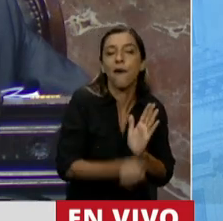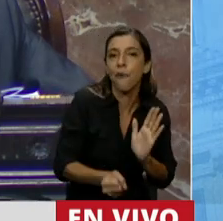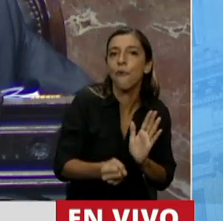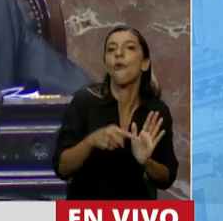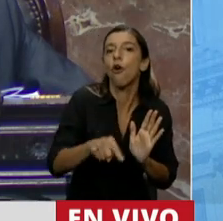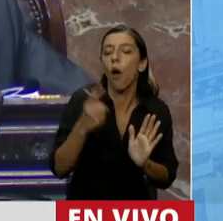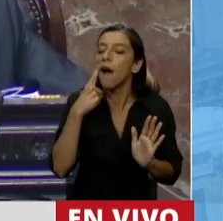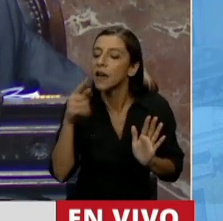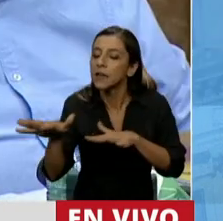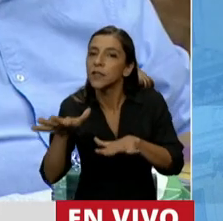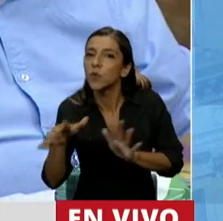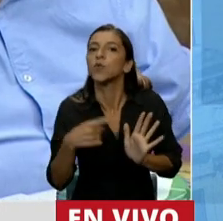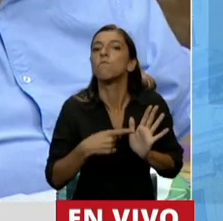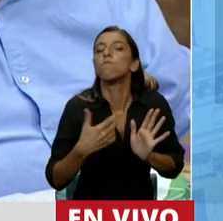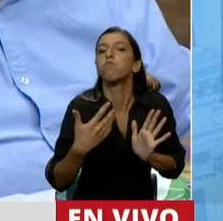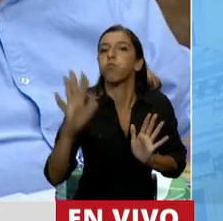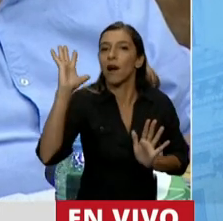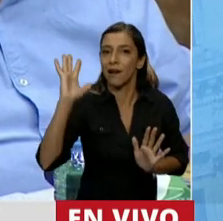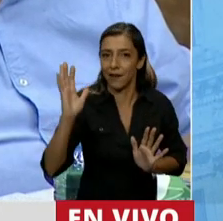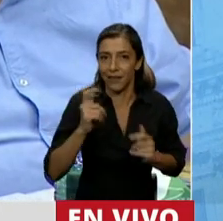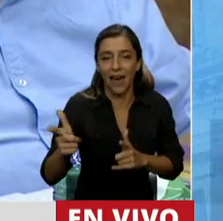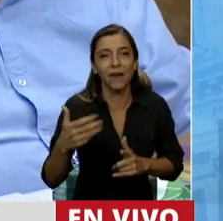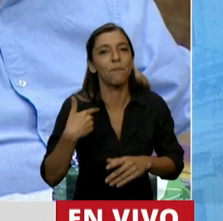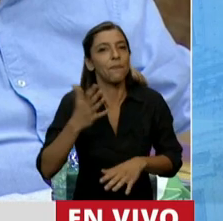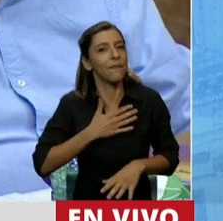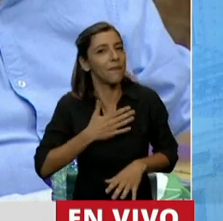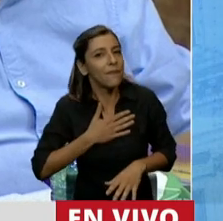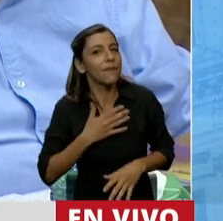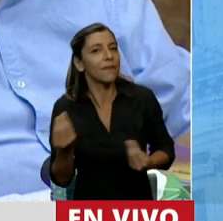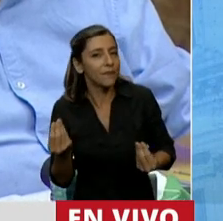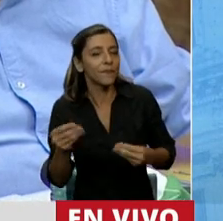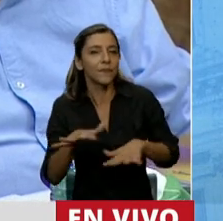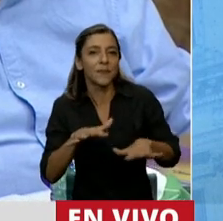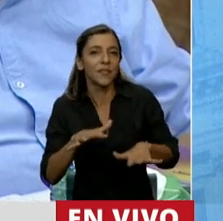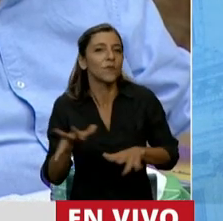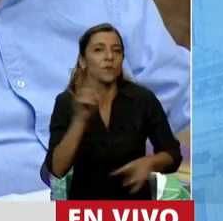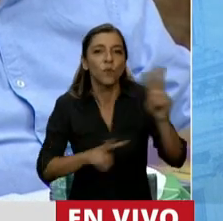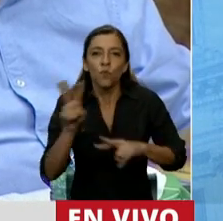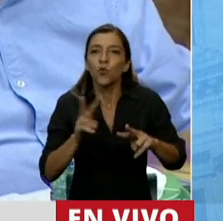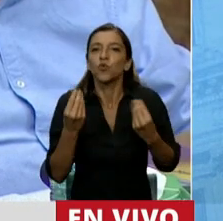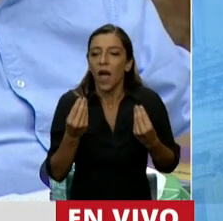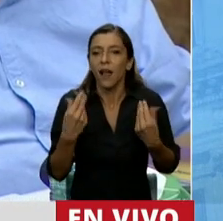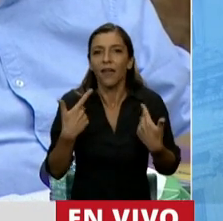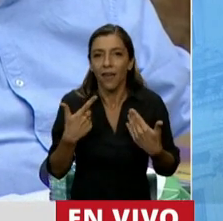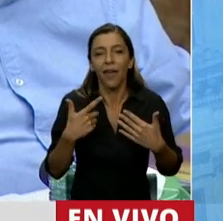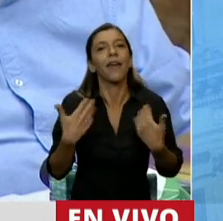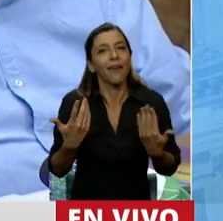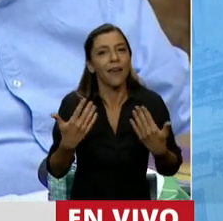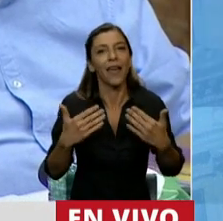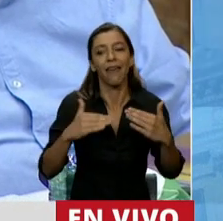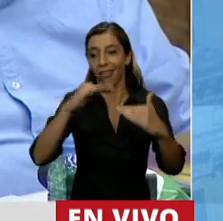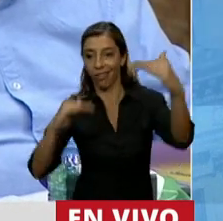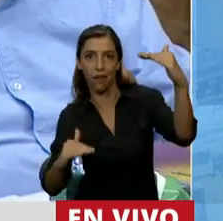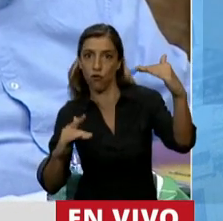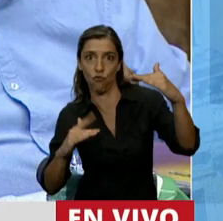que se trata esta situación, esta discusión de hoy. Es decir, no consolidar las desigualdades sociales y sumar